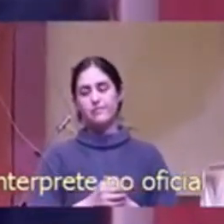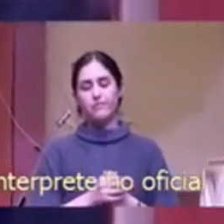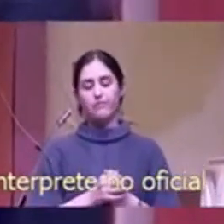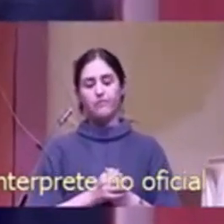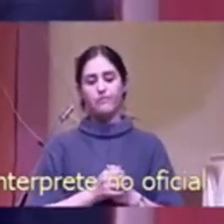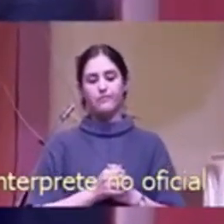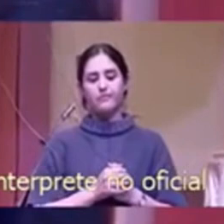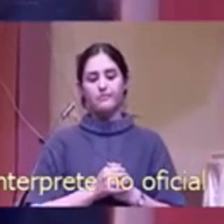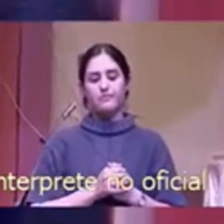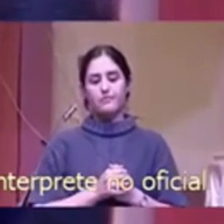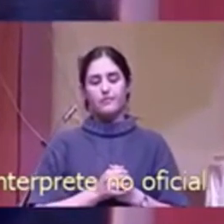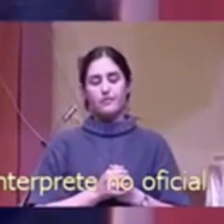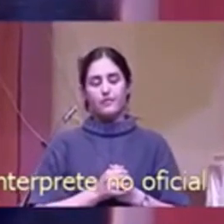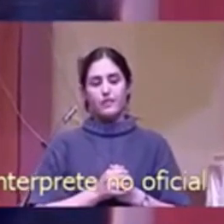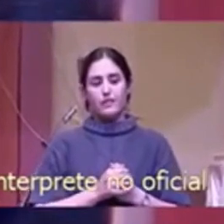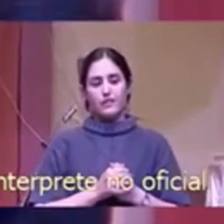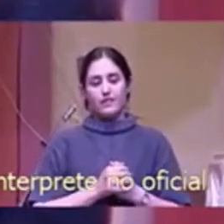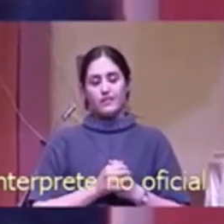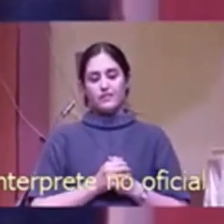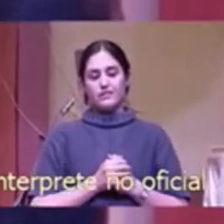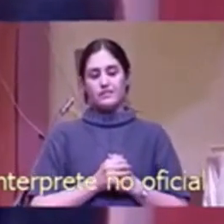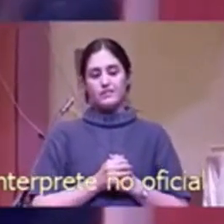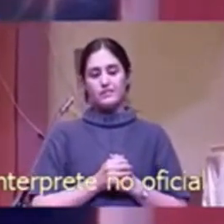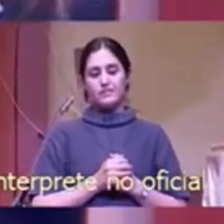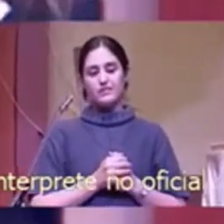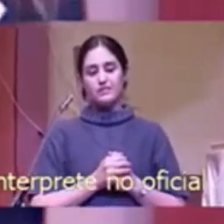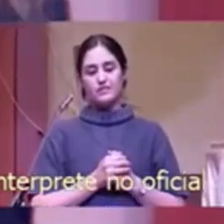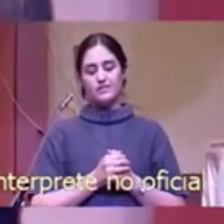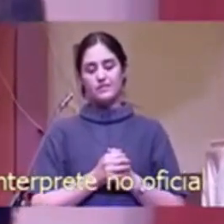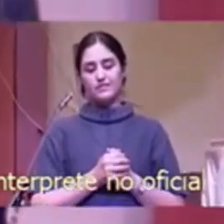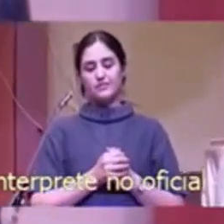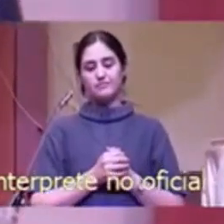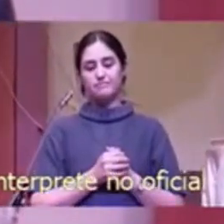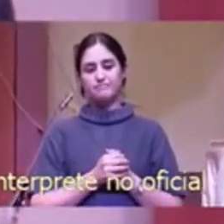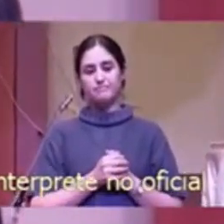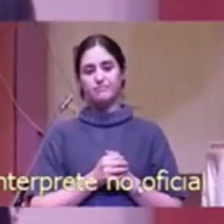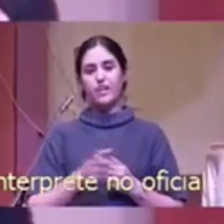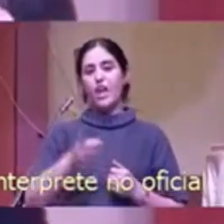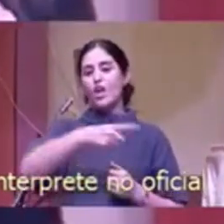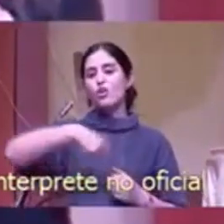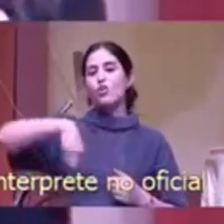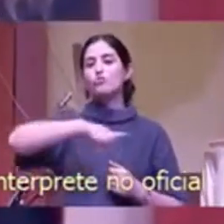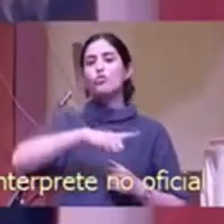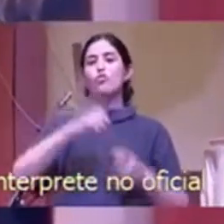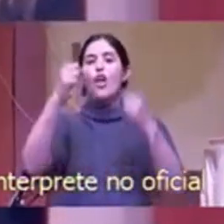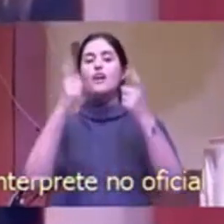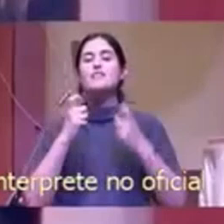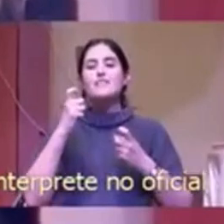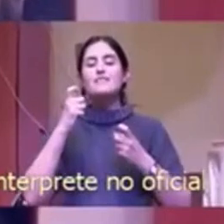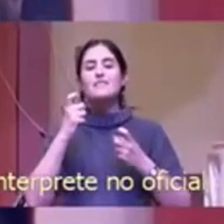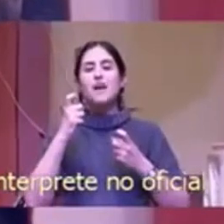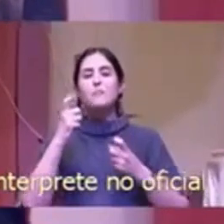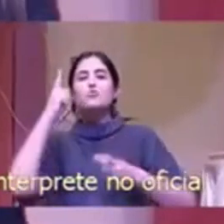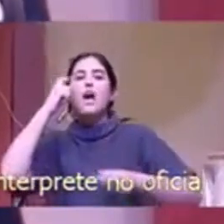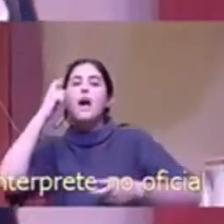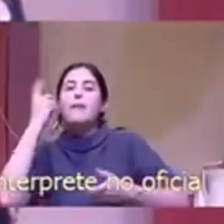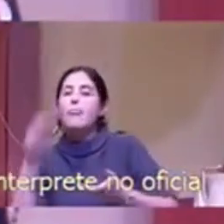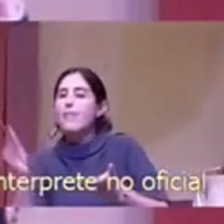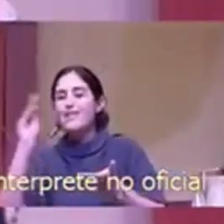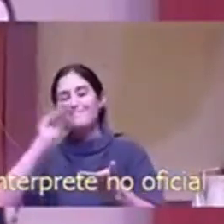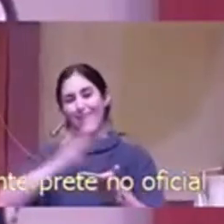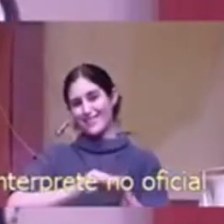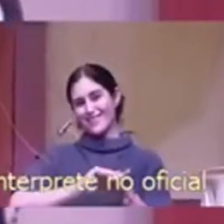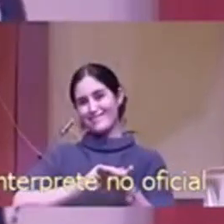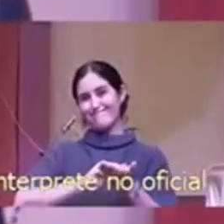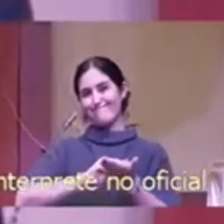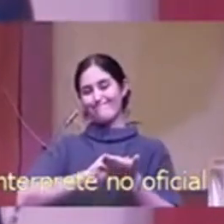poca profundidad intelectual. En muchas